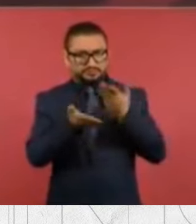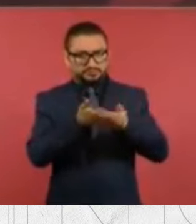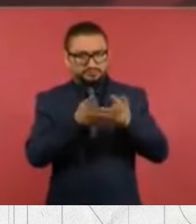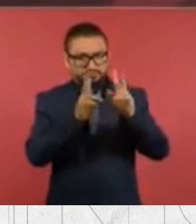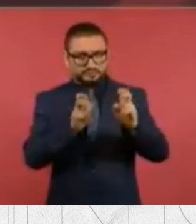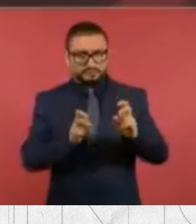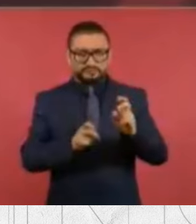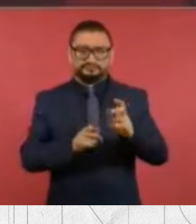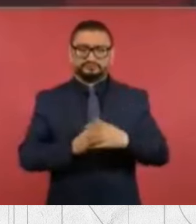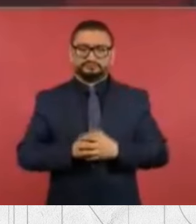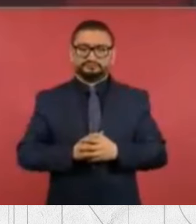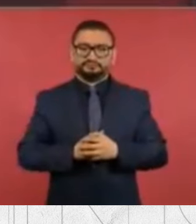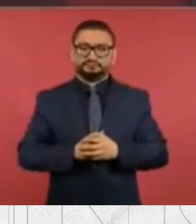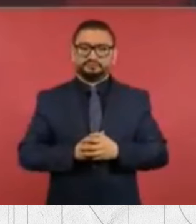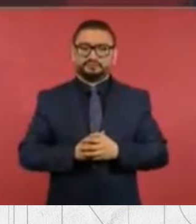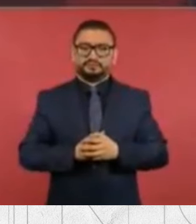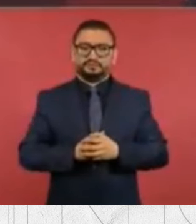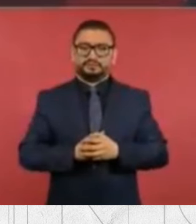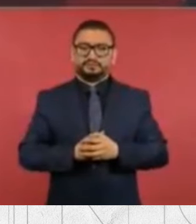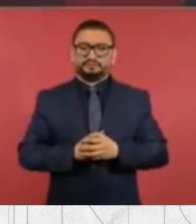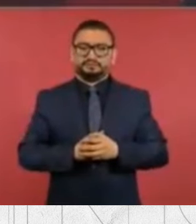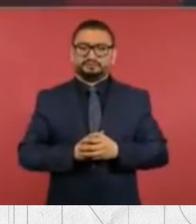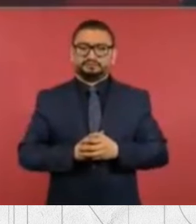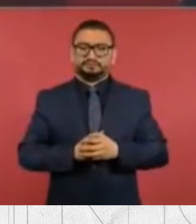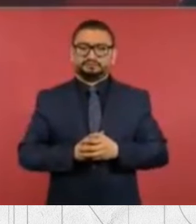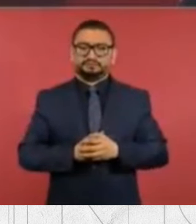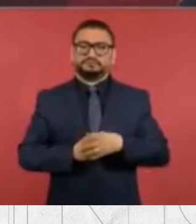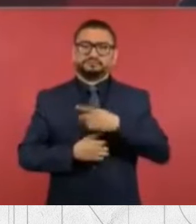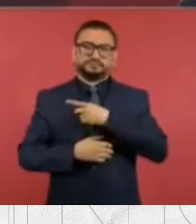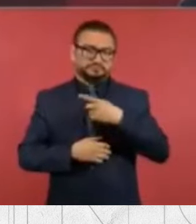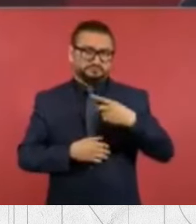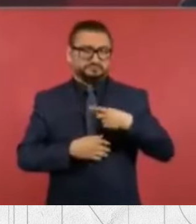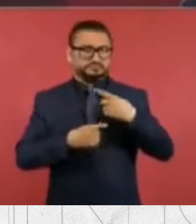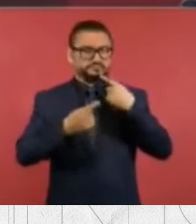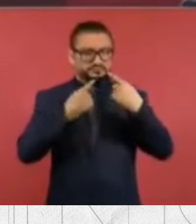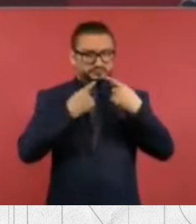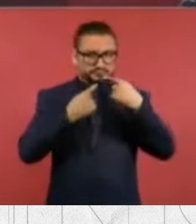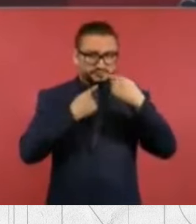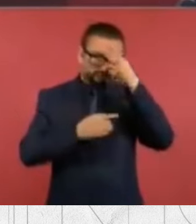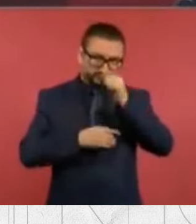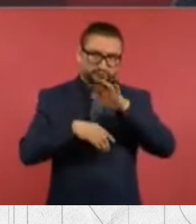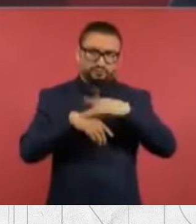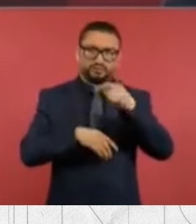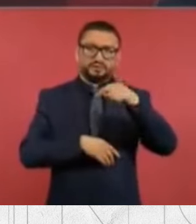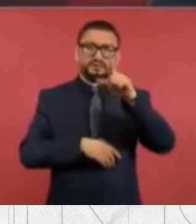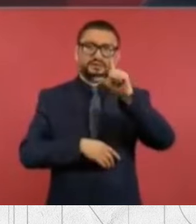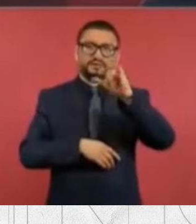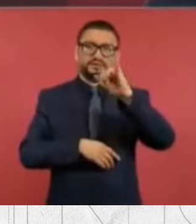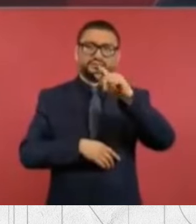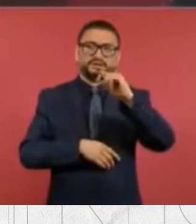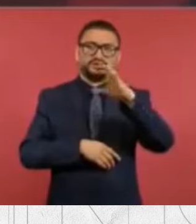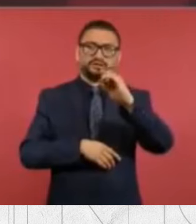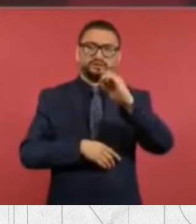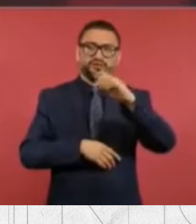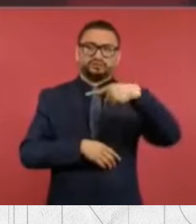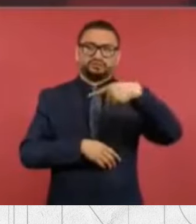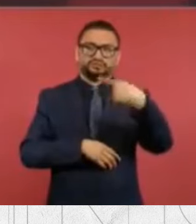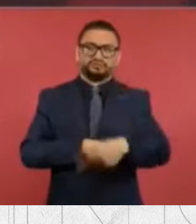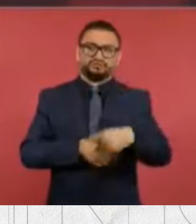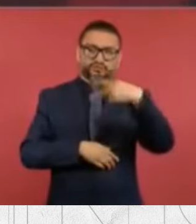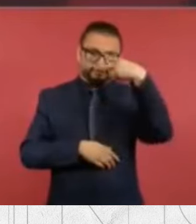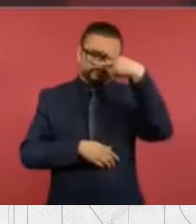y tiene que haber un acuerdo porque el litio se nacionalizó